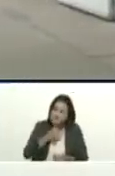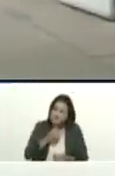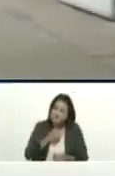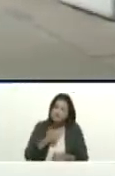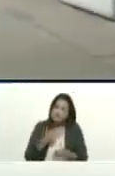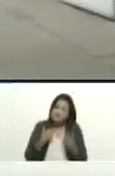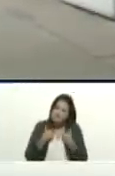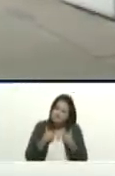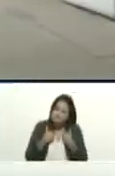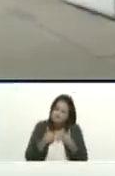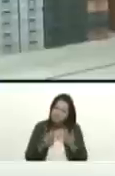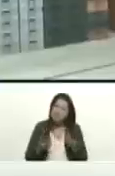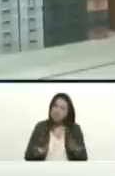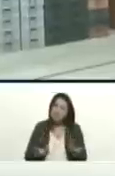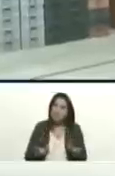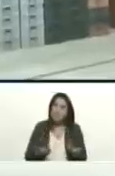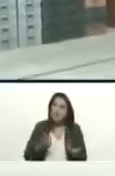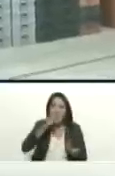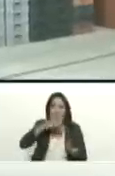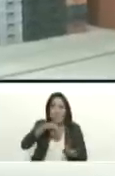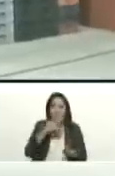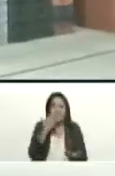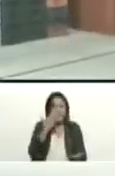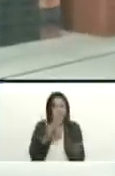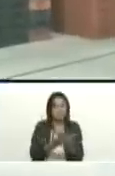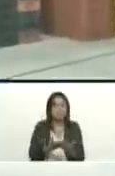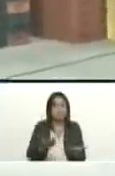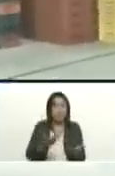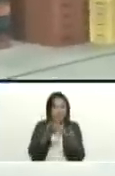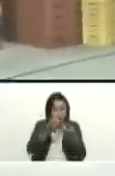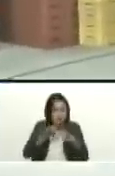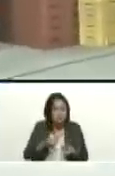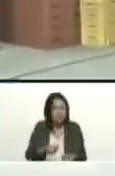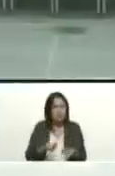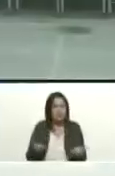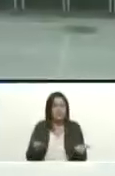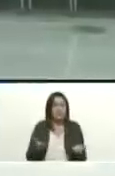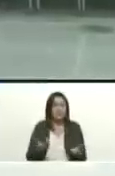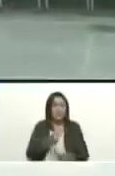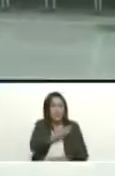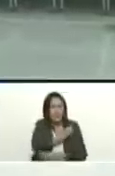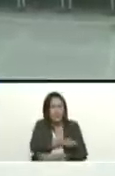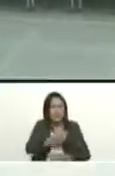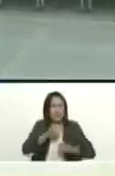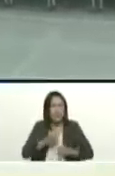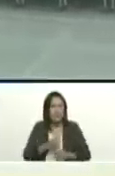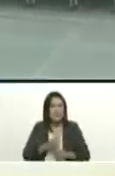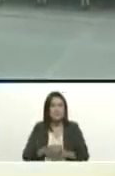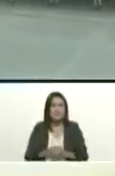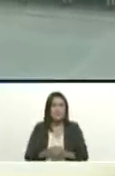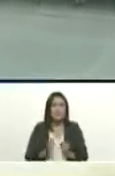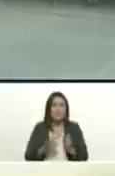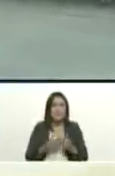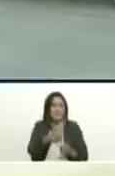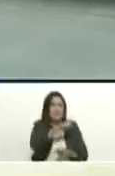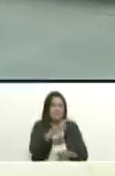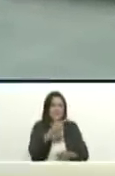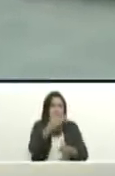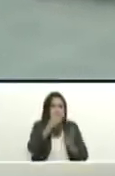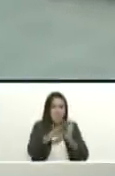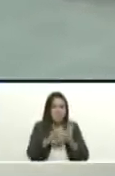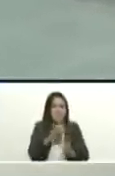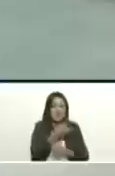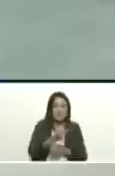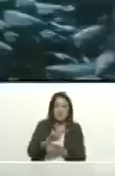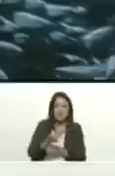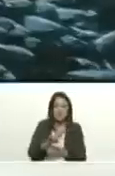que nuestro pueblo ha afrontado con dignidad con valentía que vengan a clavarle una puñalada al pueblo